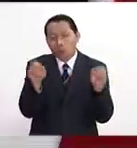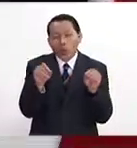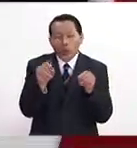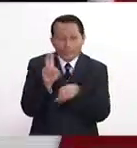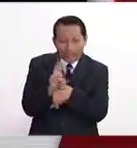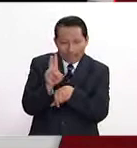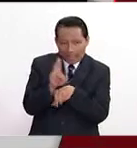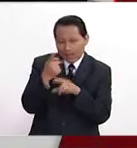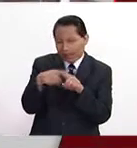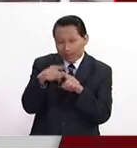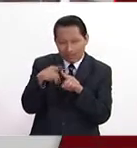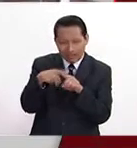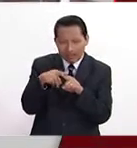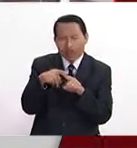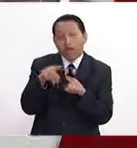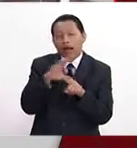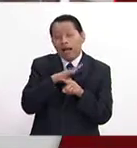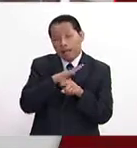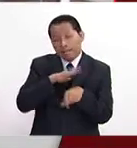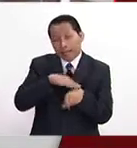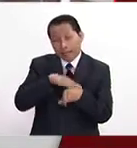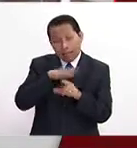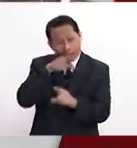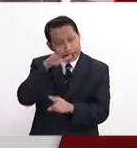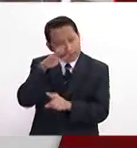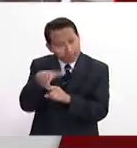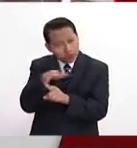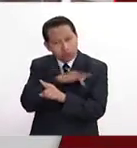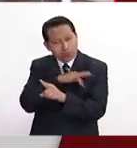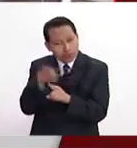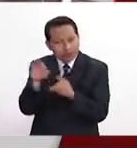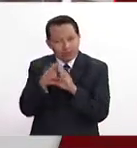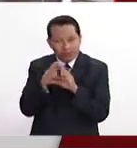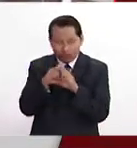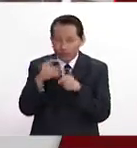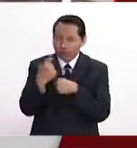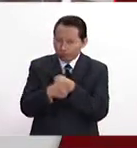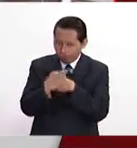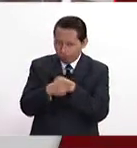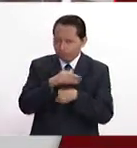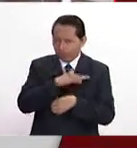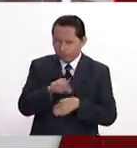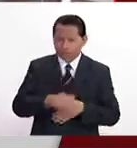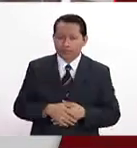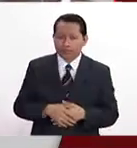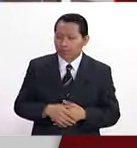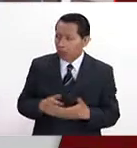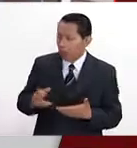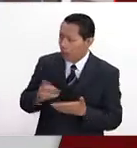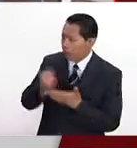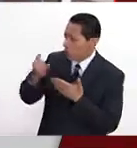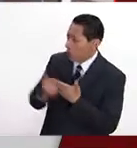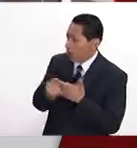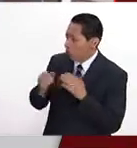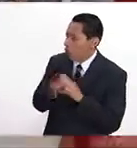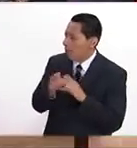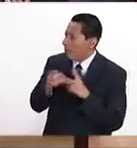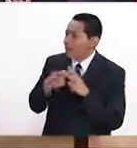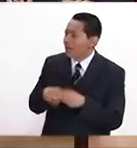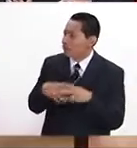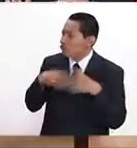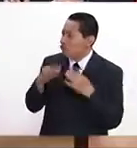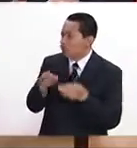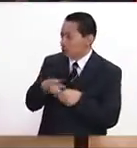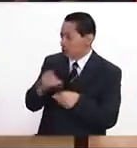vigilancia o este tipo de aplicaciones que son un poco más orientadas como a la parte de automatización. ¿Cómo surge este proyecto? Platícanos un poco